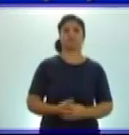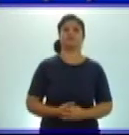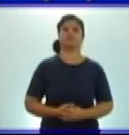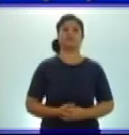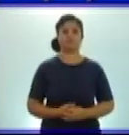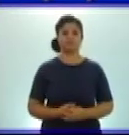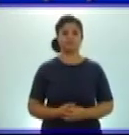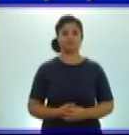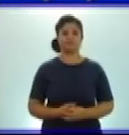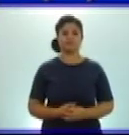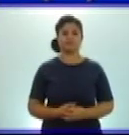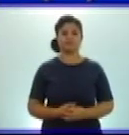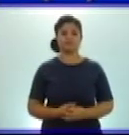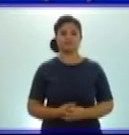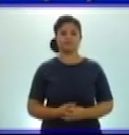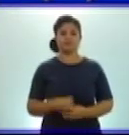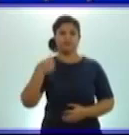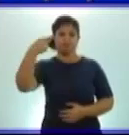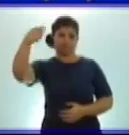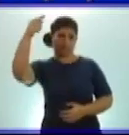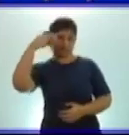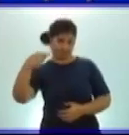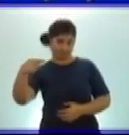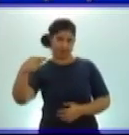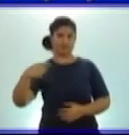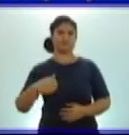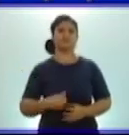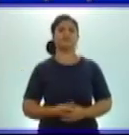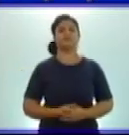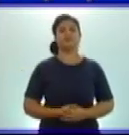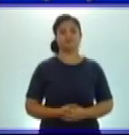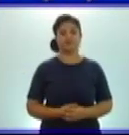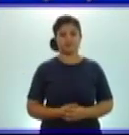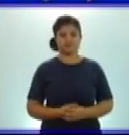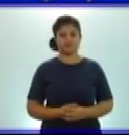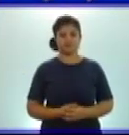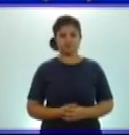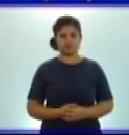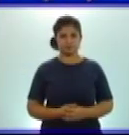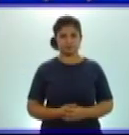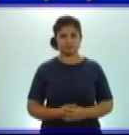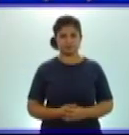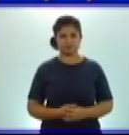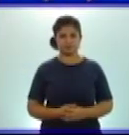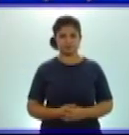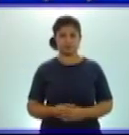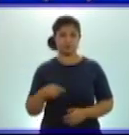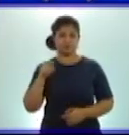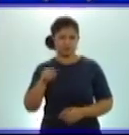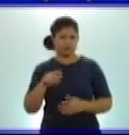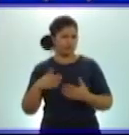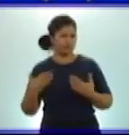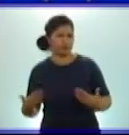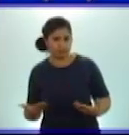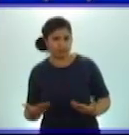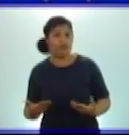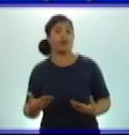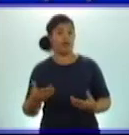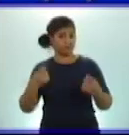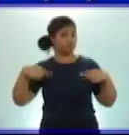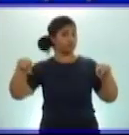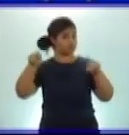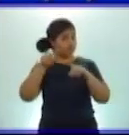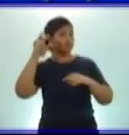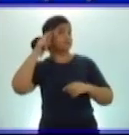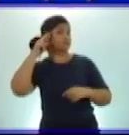10.000 más 3 por 1.000 más 4 por 100 más 4 por 1. En este caso, lo recuerdan, ¿verdad?